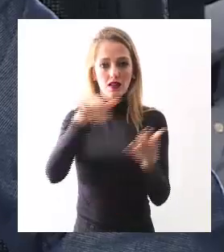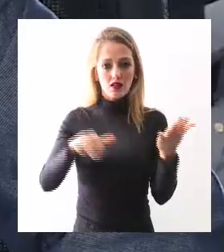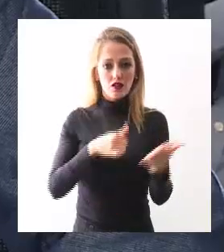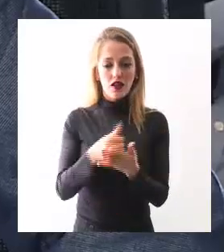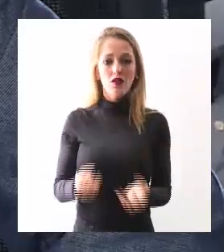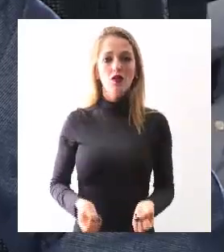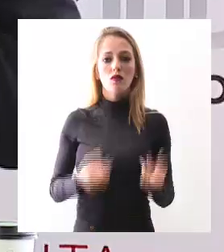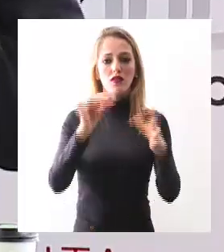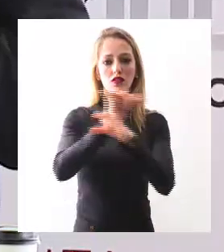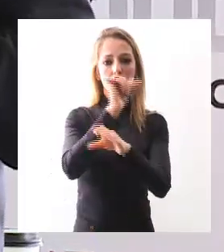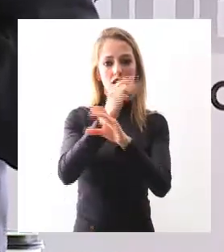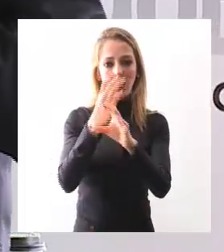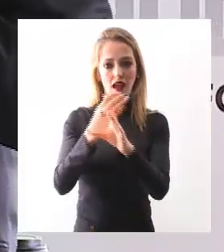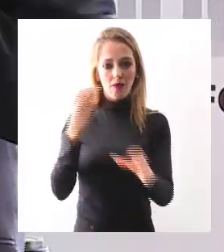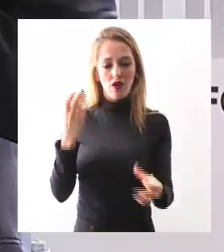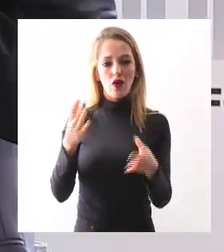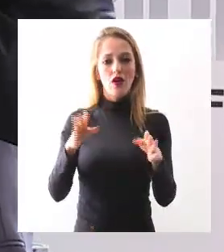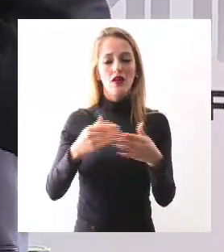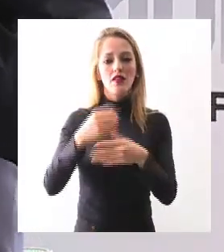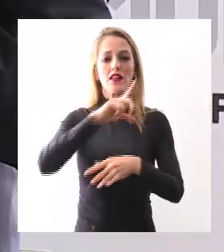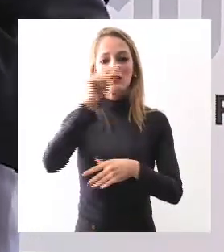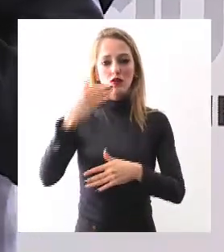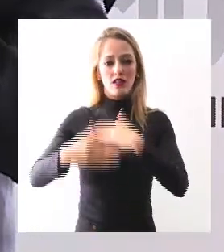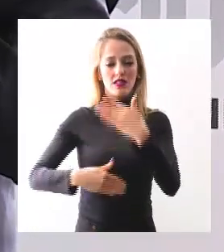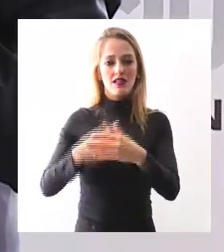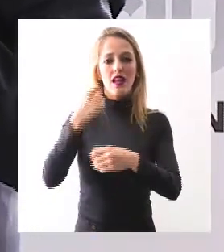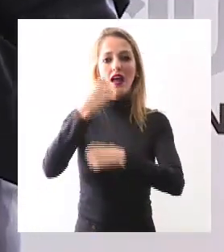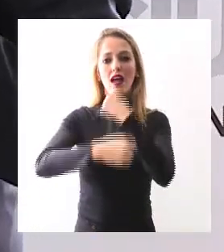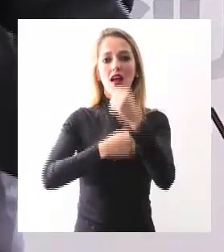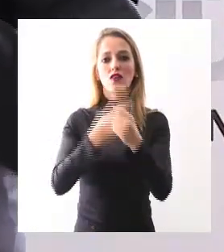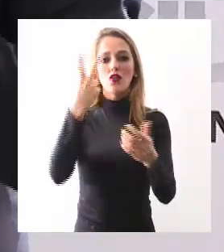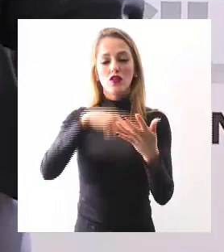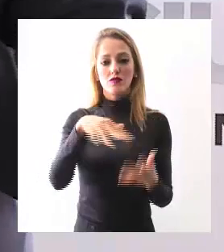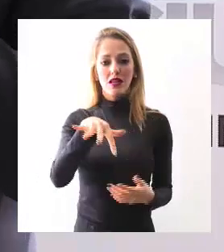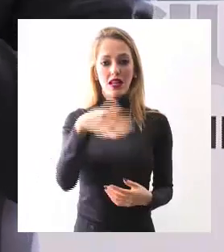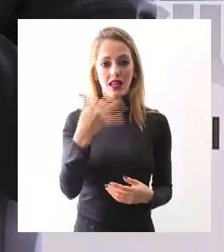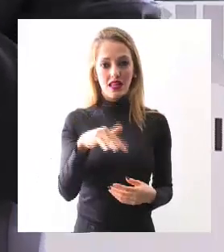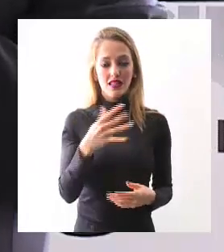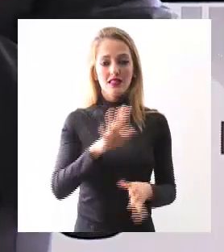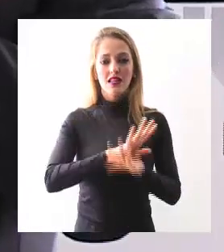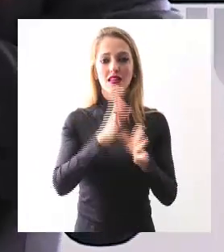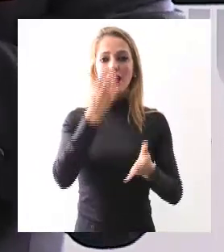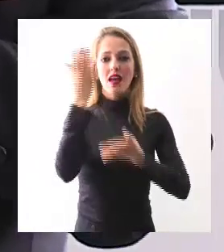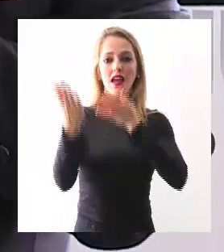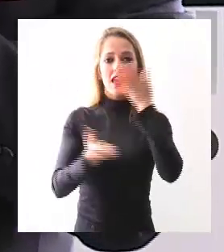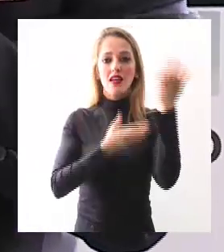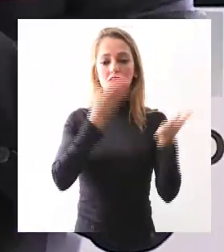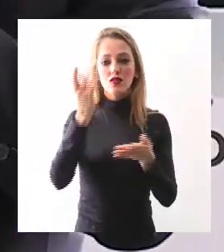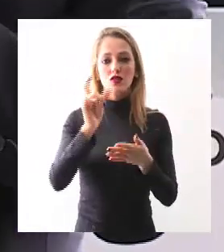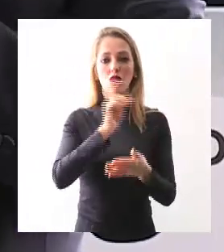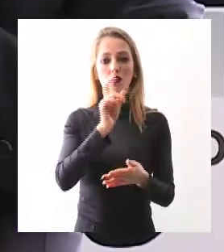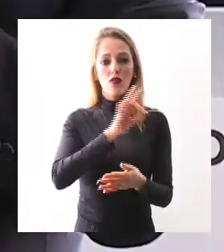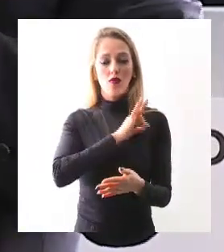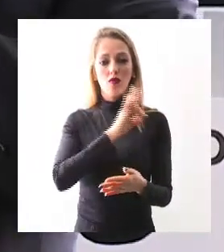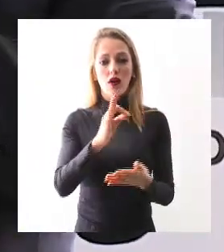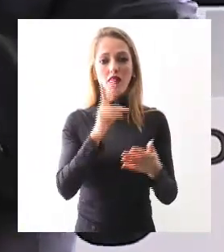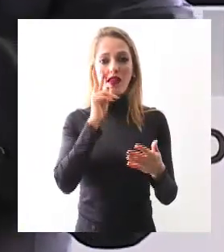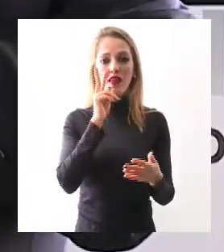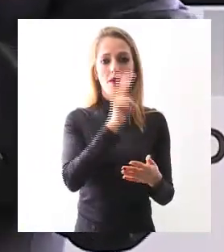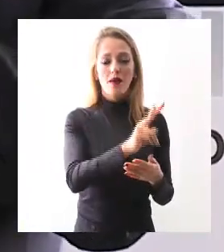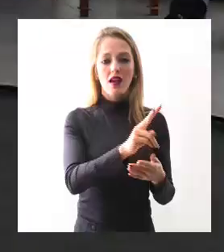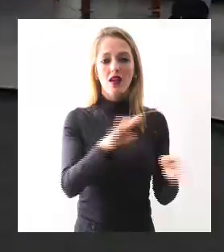distribuidos, cómo actuaban. En el 2015 el Instituto de Movilidad Generador el estudio que podría determinar la